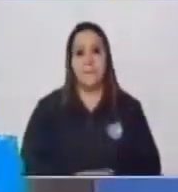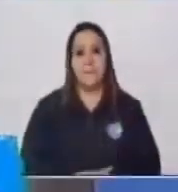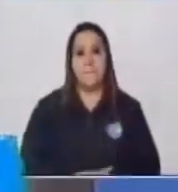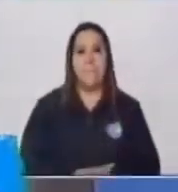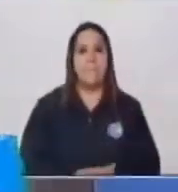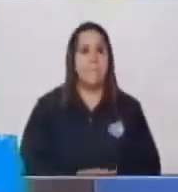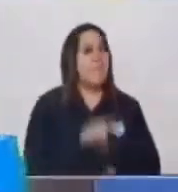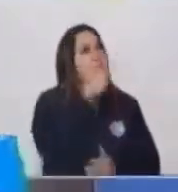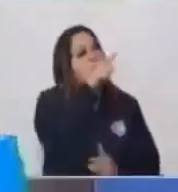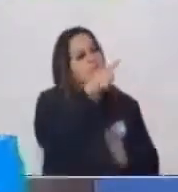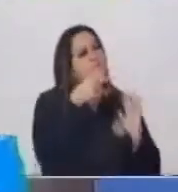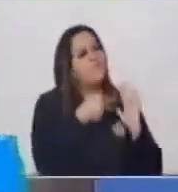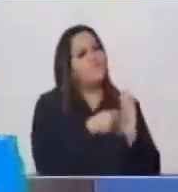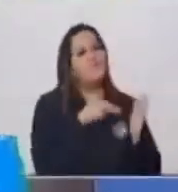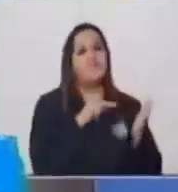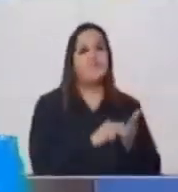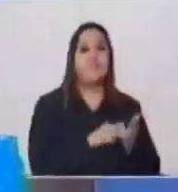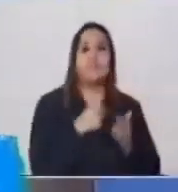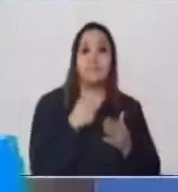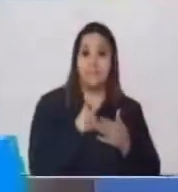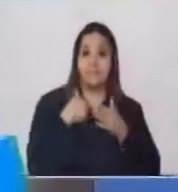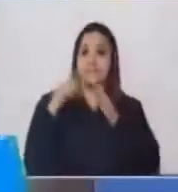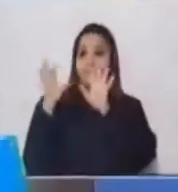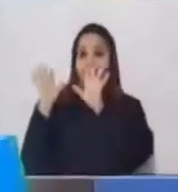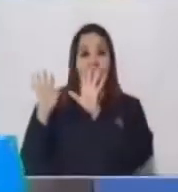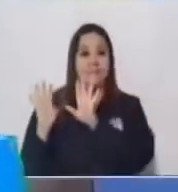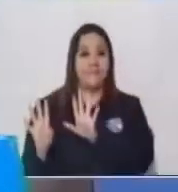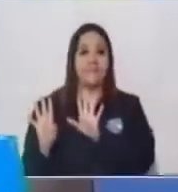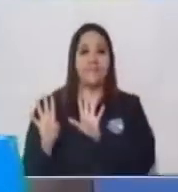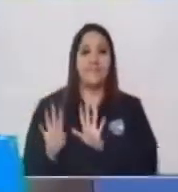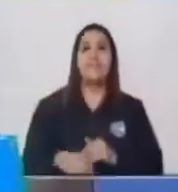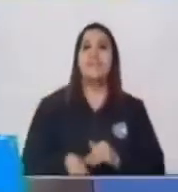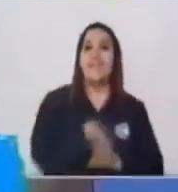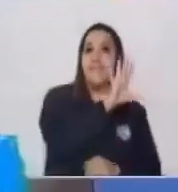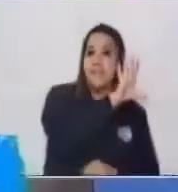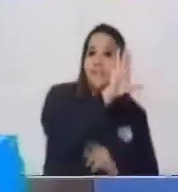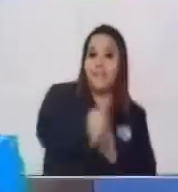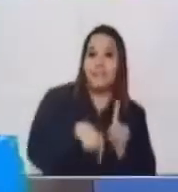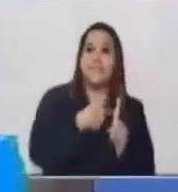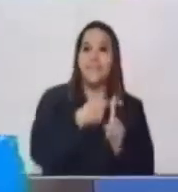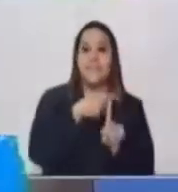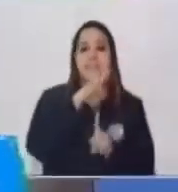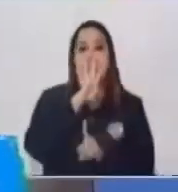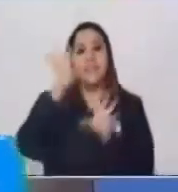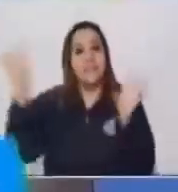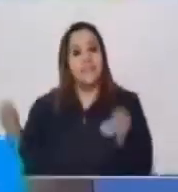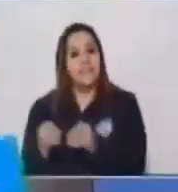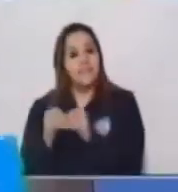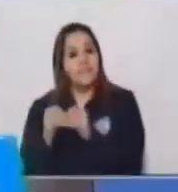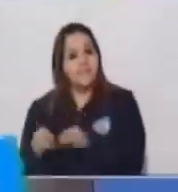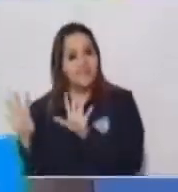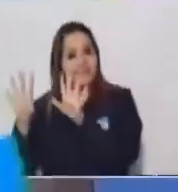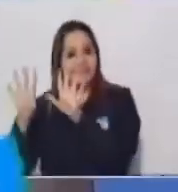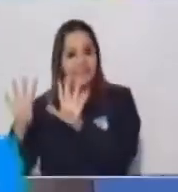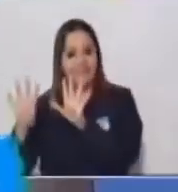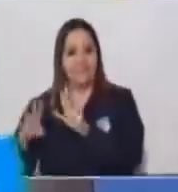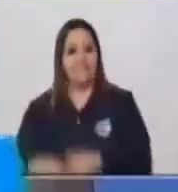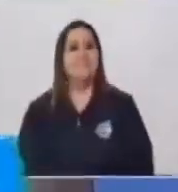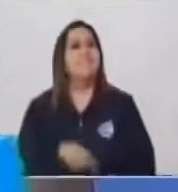¿Cuál es tu nombre? Yo soy el 9 ¿Cuál más 4 es igual a 9